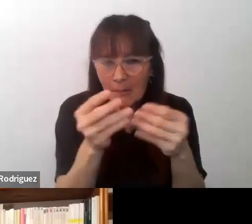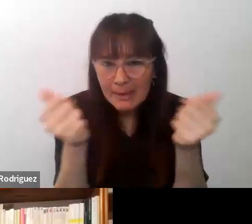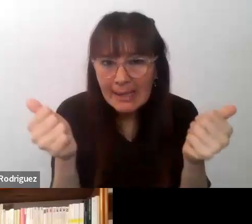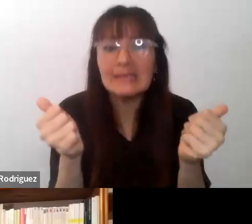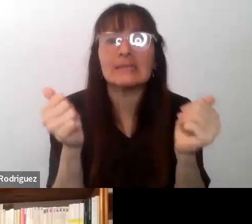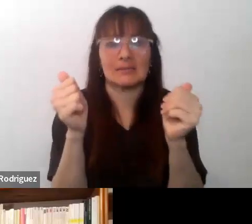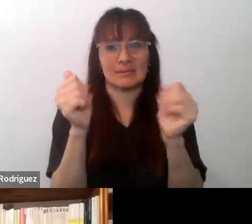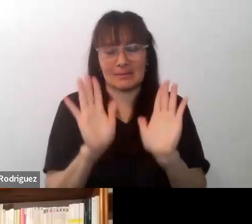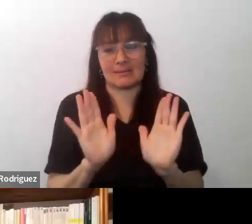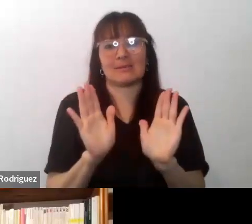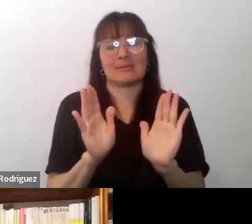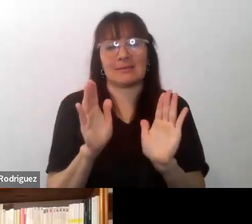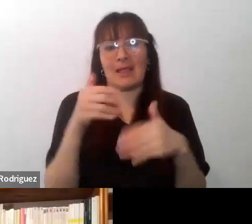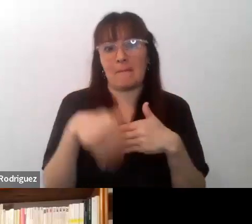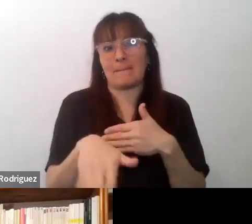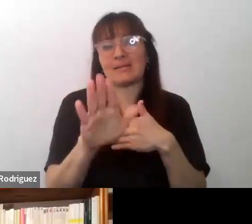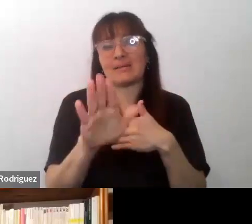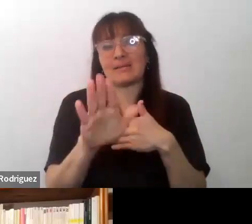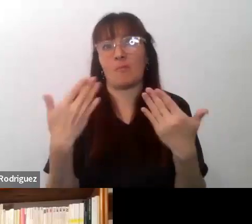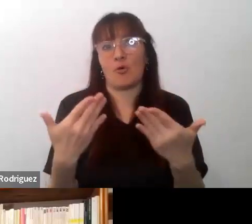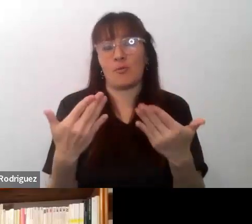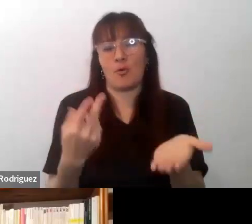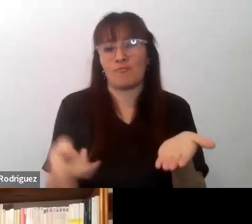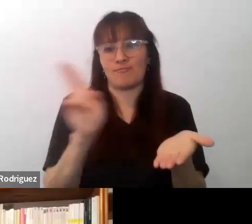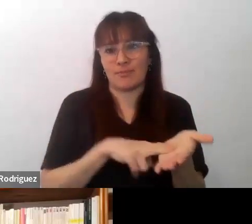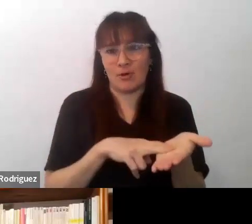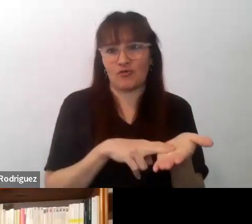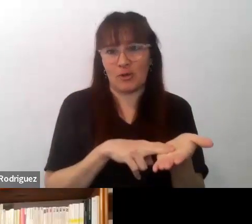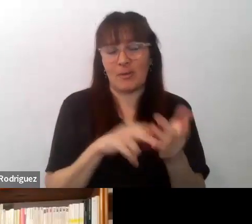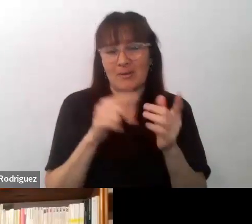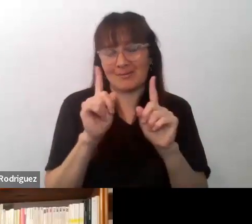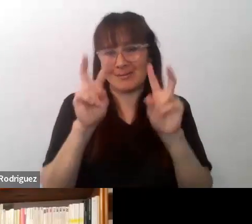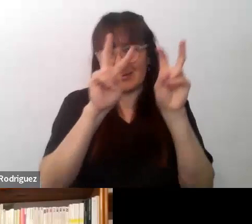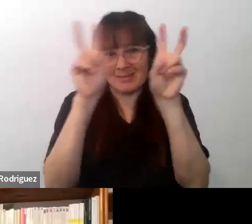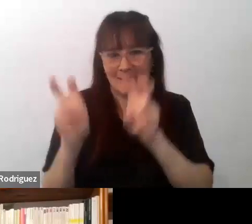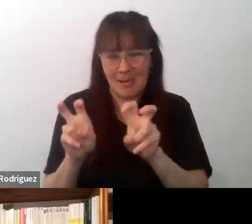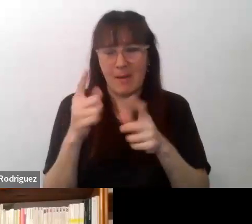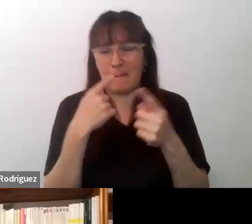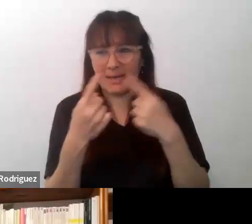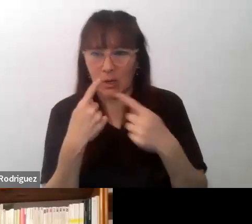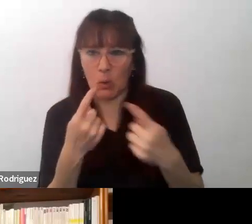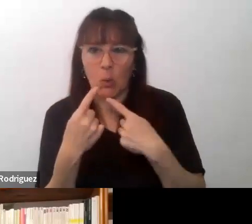podemos volver digamos con el resto de las cuestiones con las interrogaciones